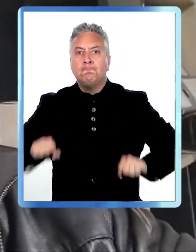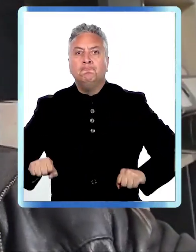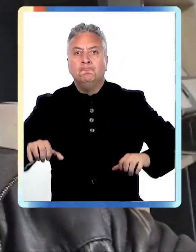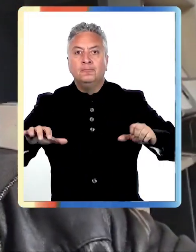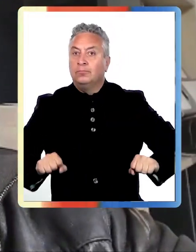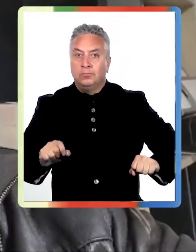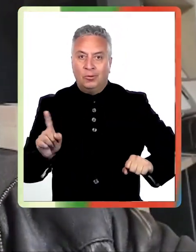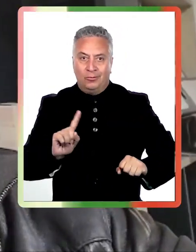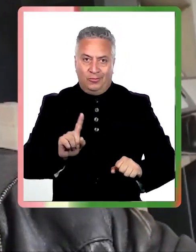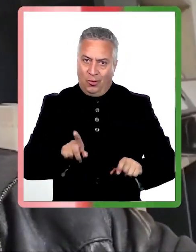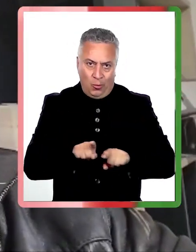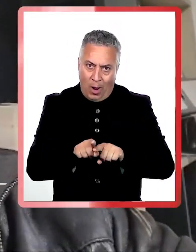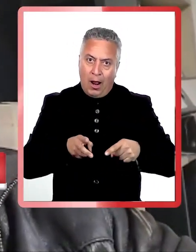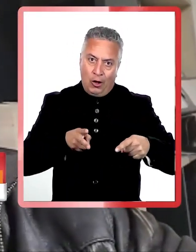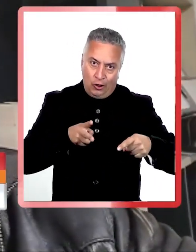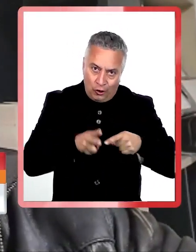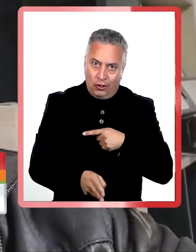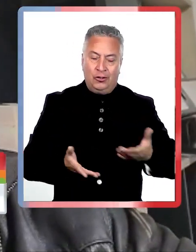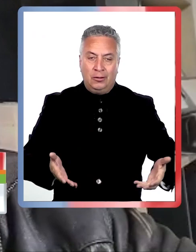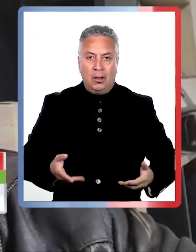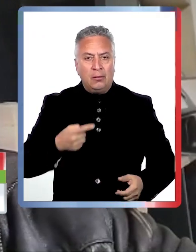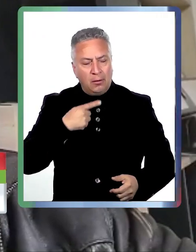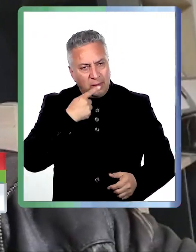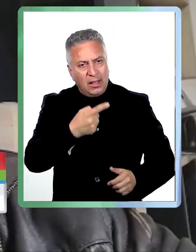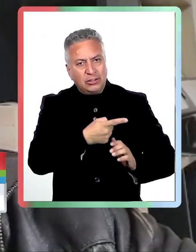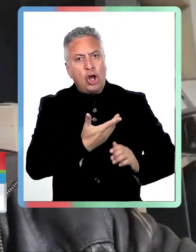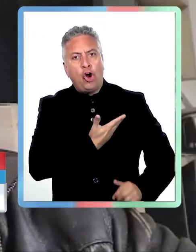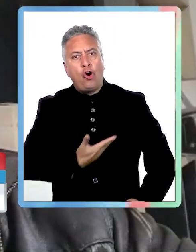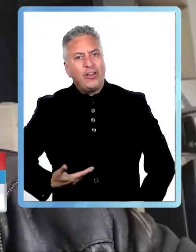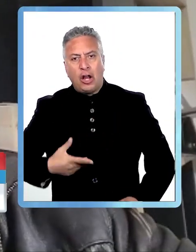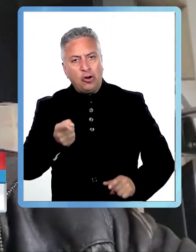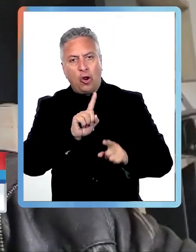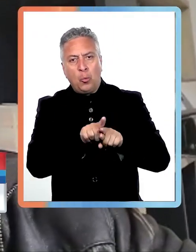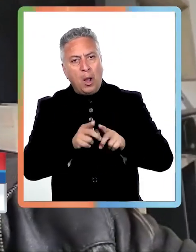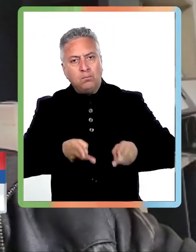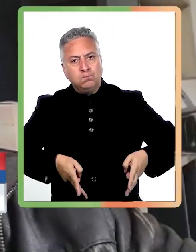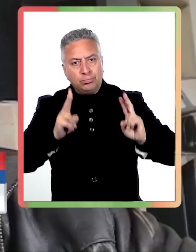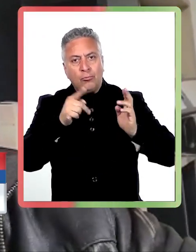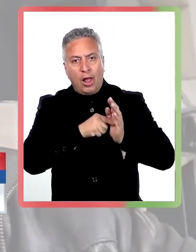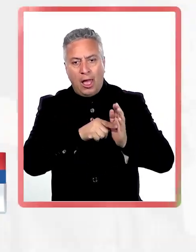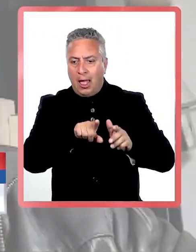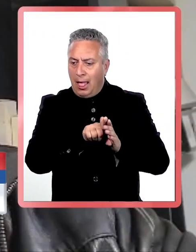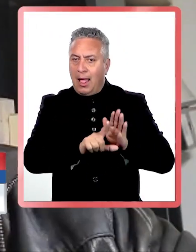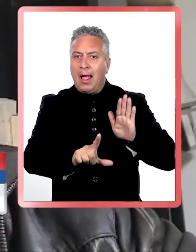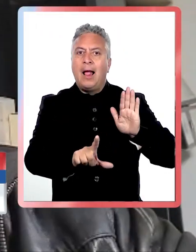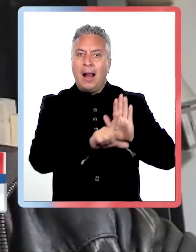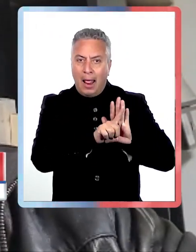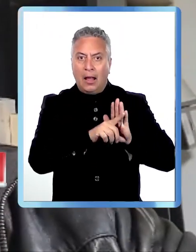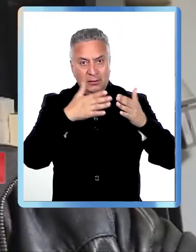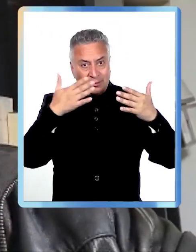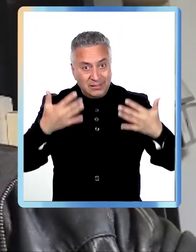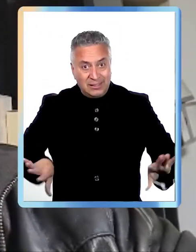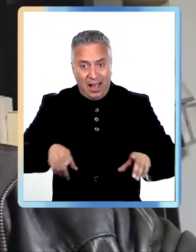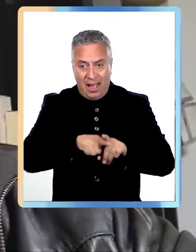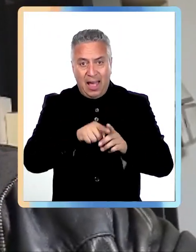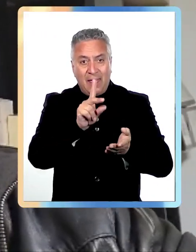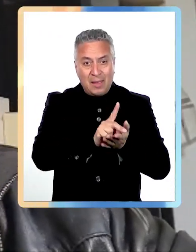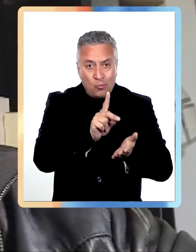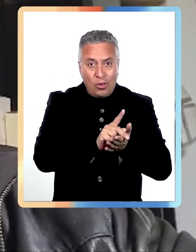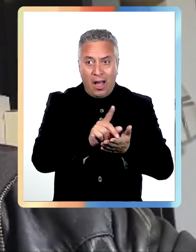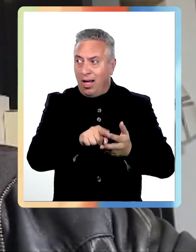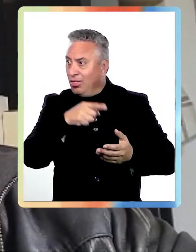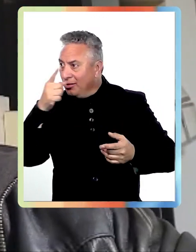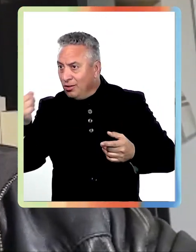lo que ha señalado el gobierno, que no quiere promulgar una ley aprobada en ambas cámaras del Congreso Nacional. El gobierno debe entender